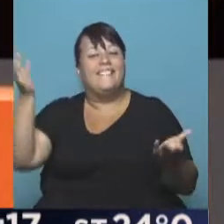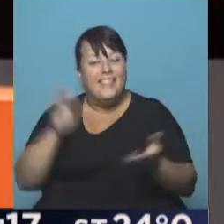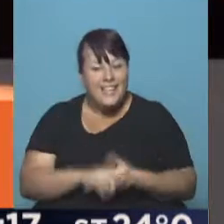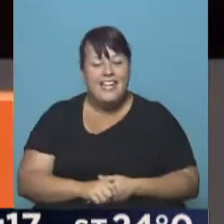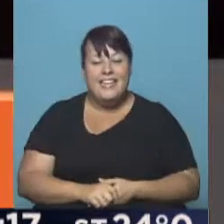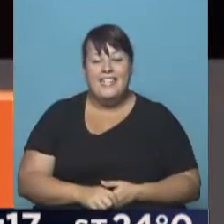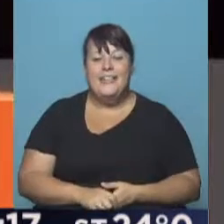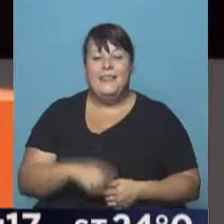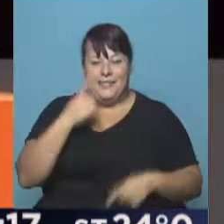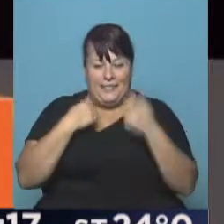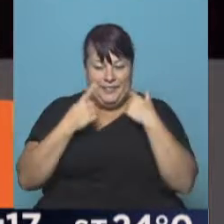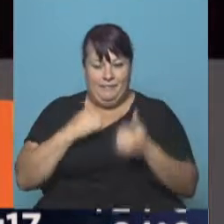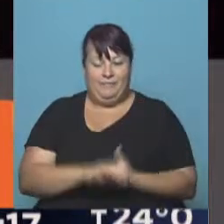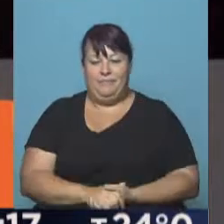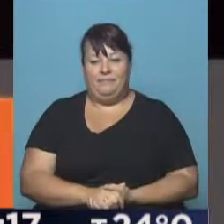y...